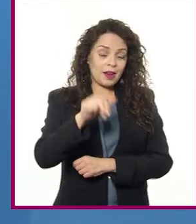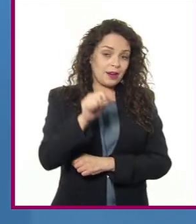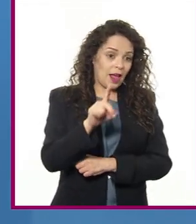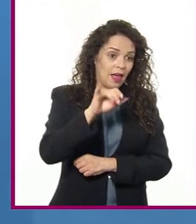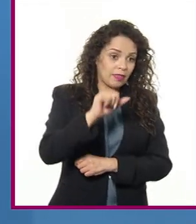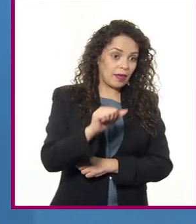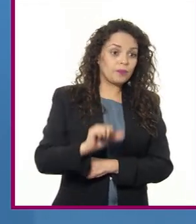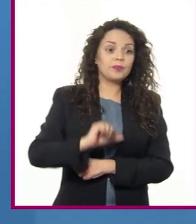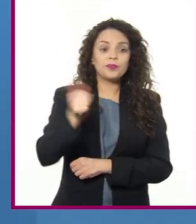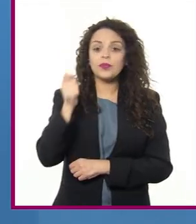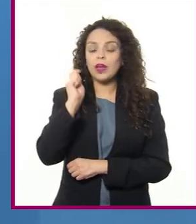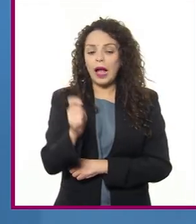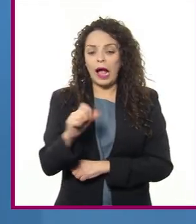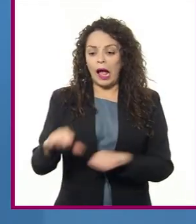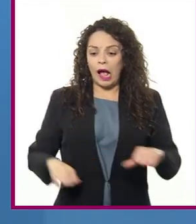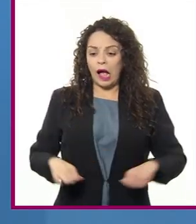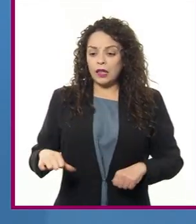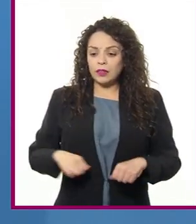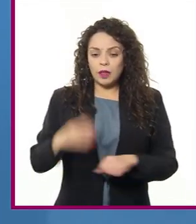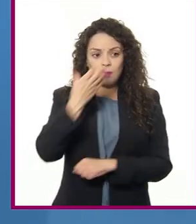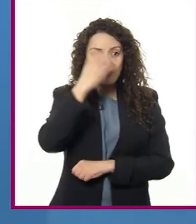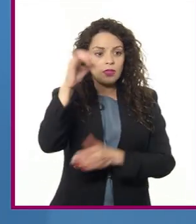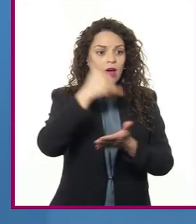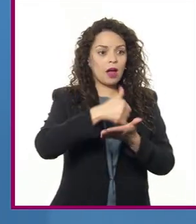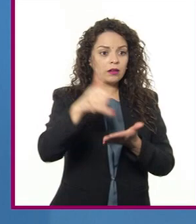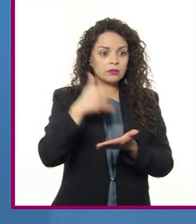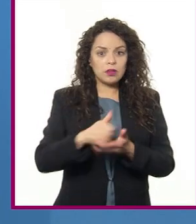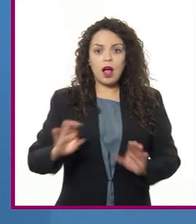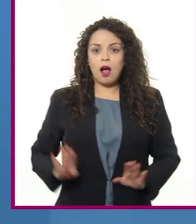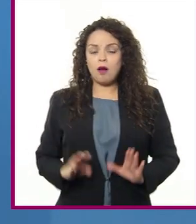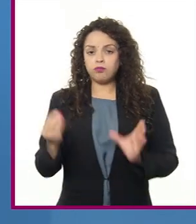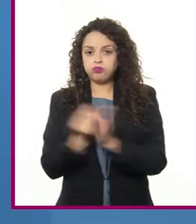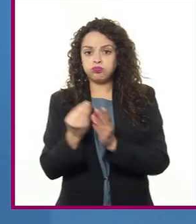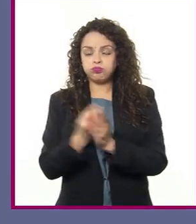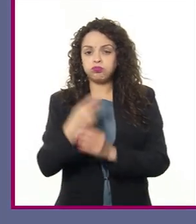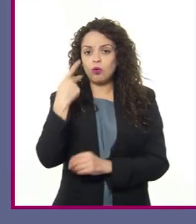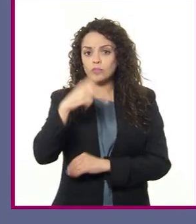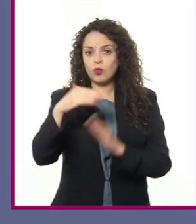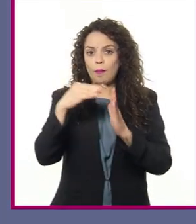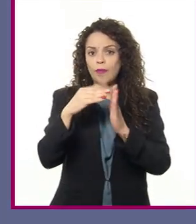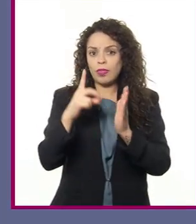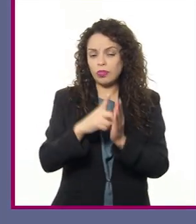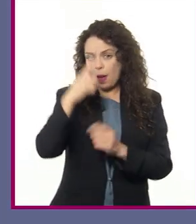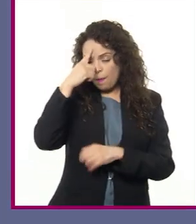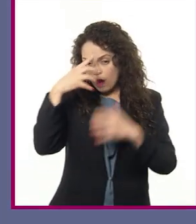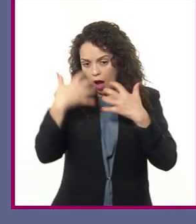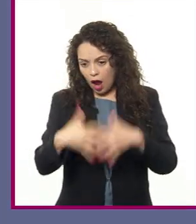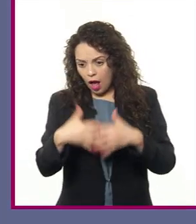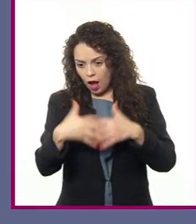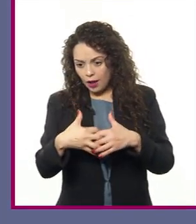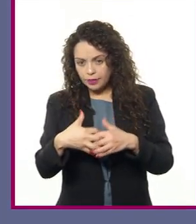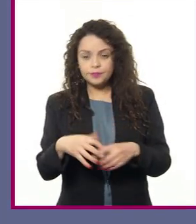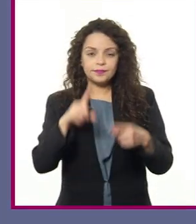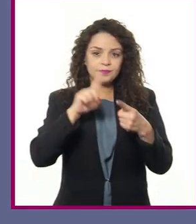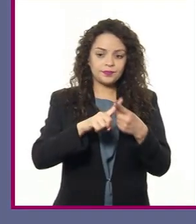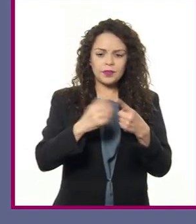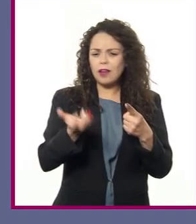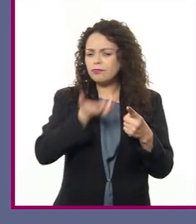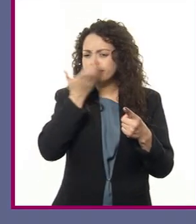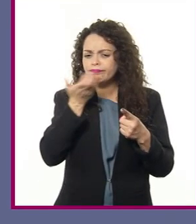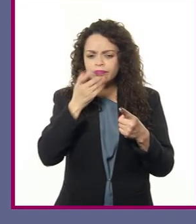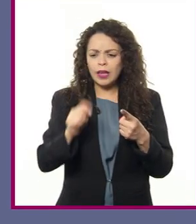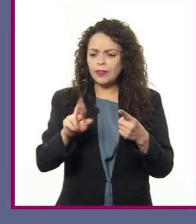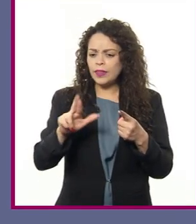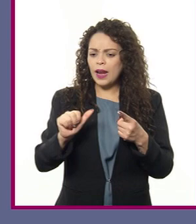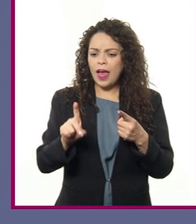lado, la actividad agrícola se clasifica según sus métodos de producción en... 1. Tradicional. En donde